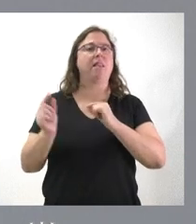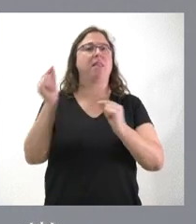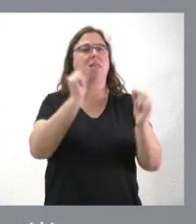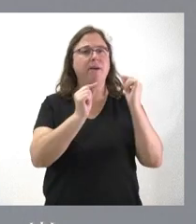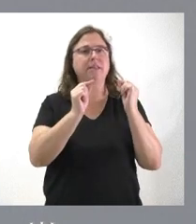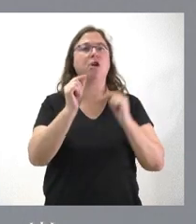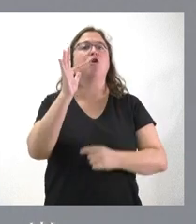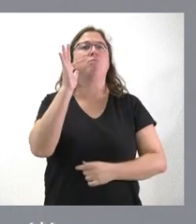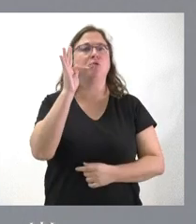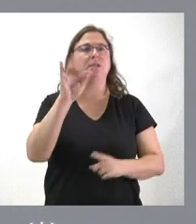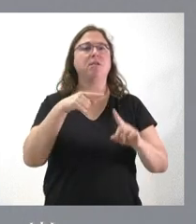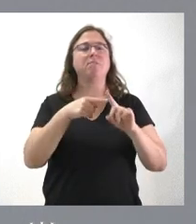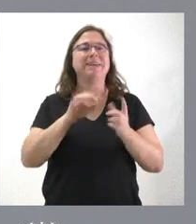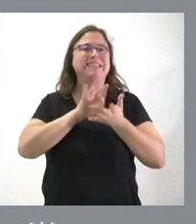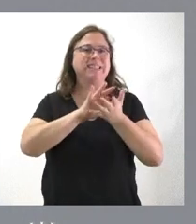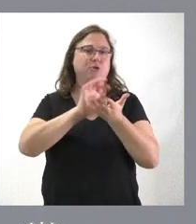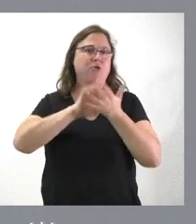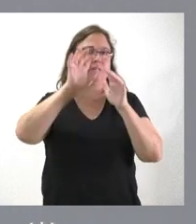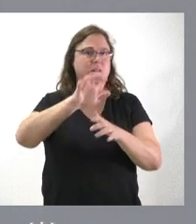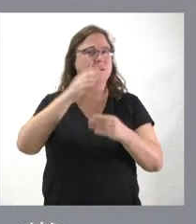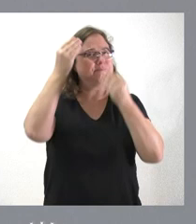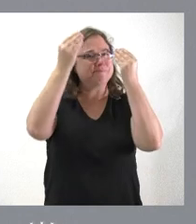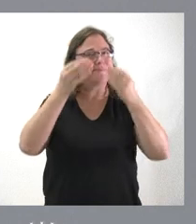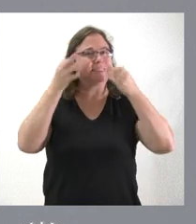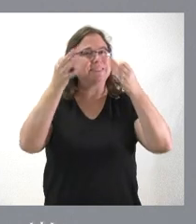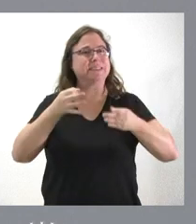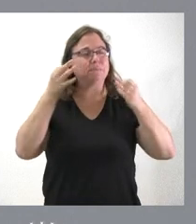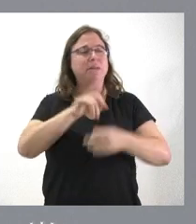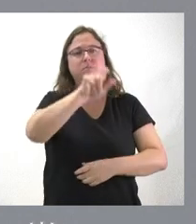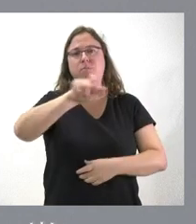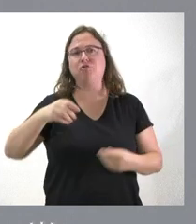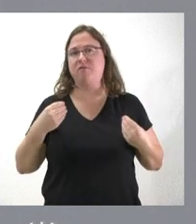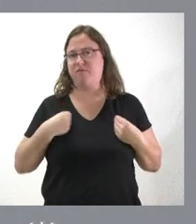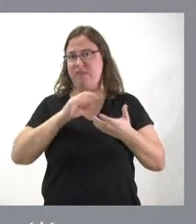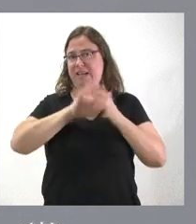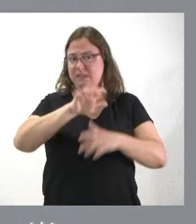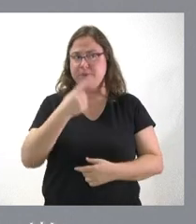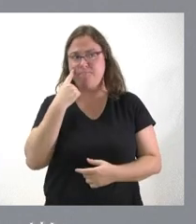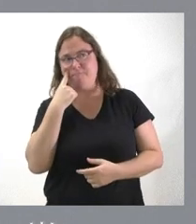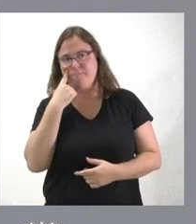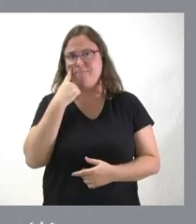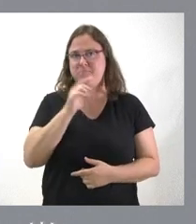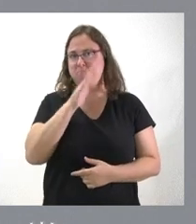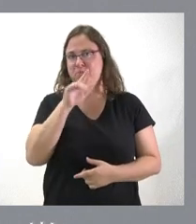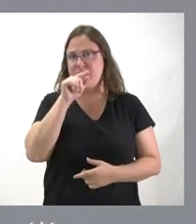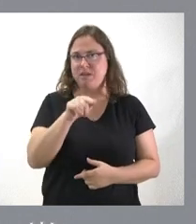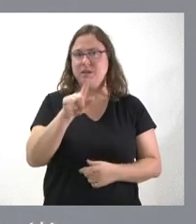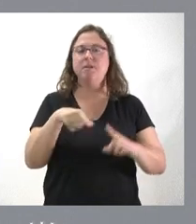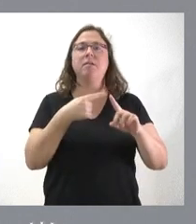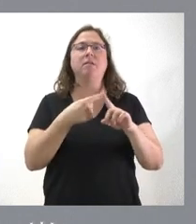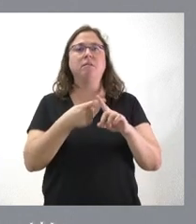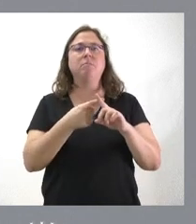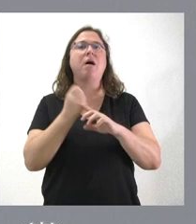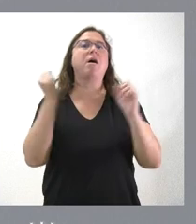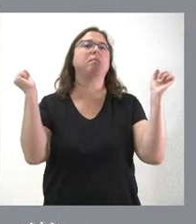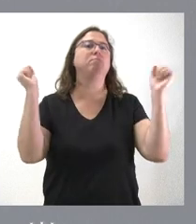positivo, que sea el servicio de Castilla y León, pensando siempre en los ciudadanos que estarán atentos a lo que allí se debata, a lo que allí se